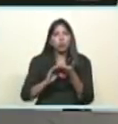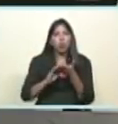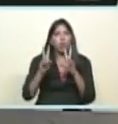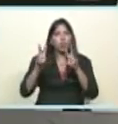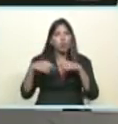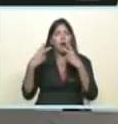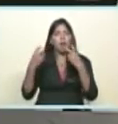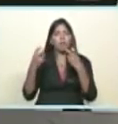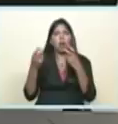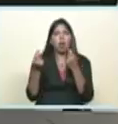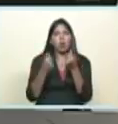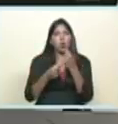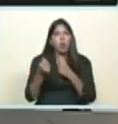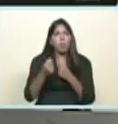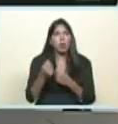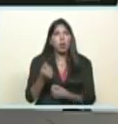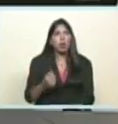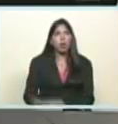único que puede